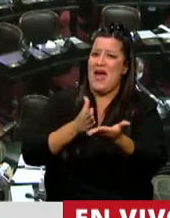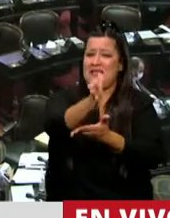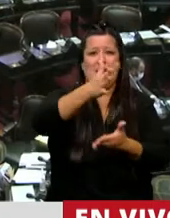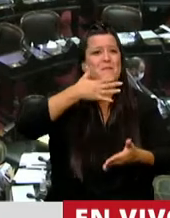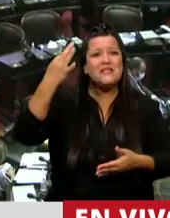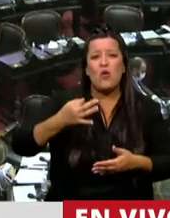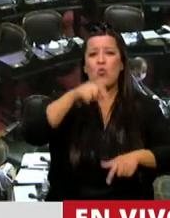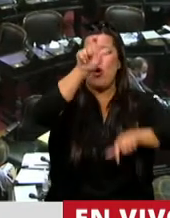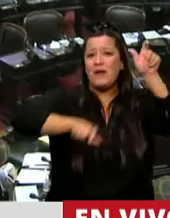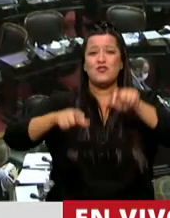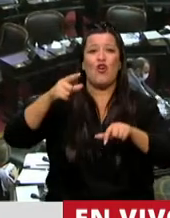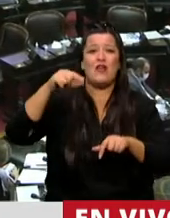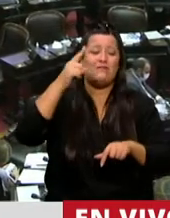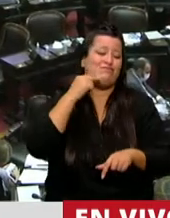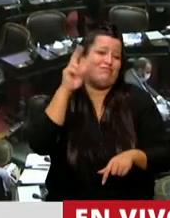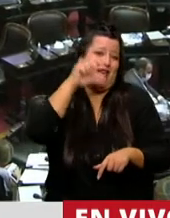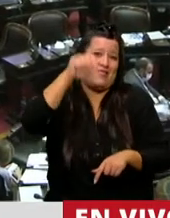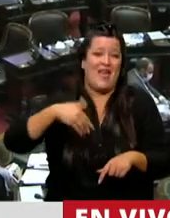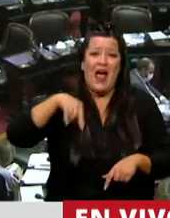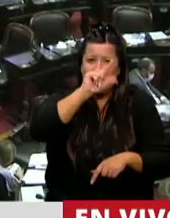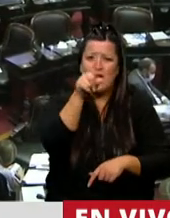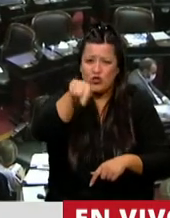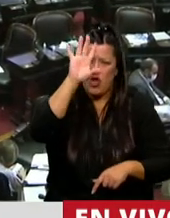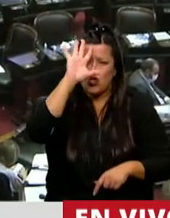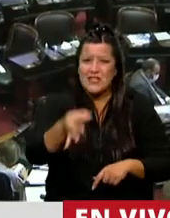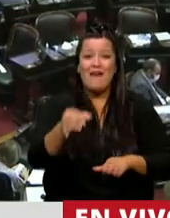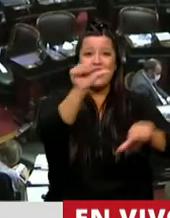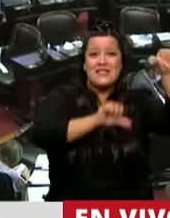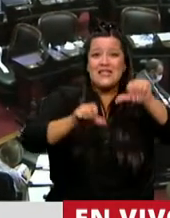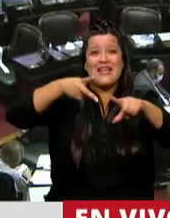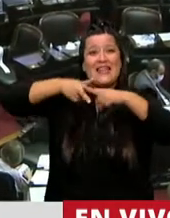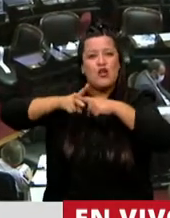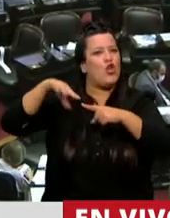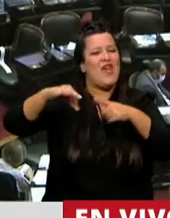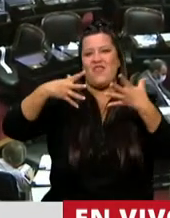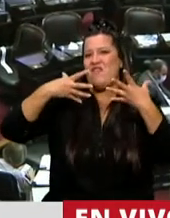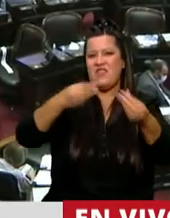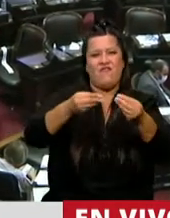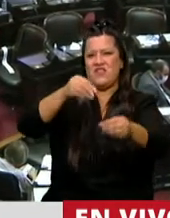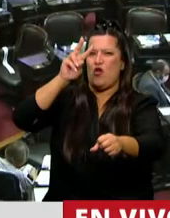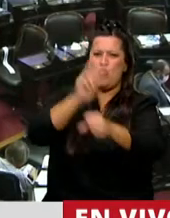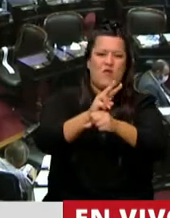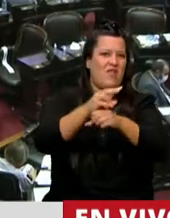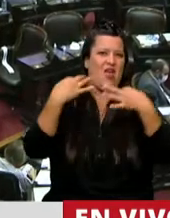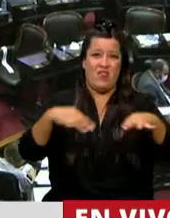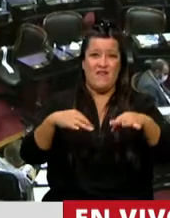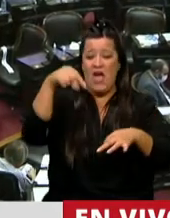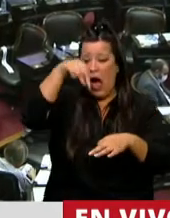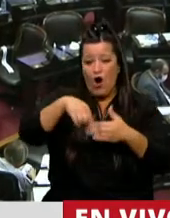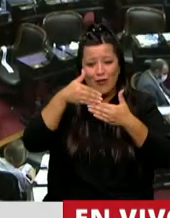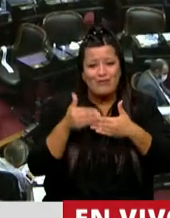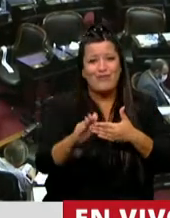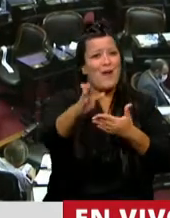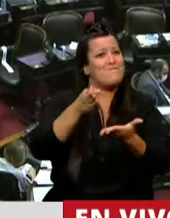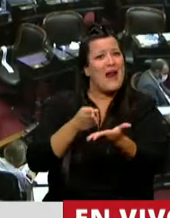sabemos que la ciencia y la tecnología son un capital que debemos defender. Desde ahora para siempre los